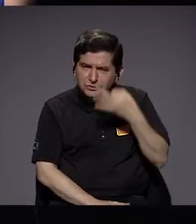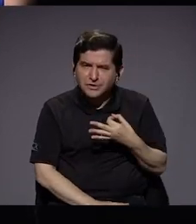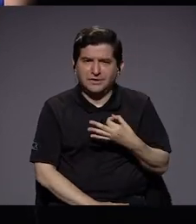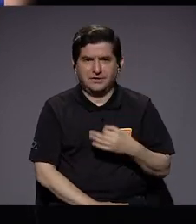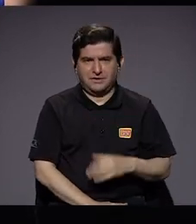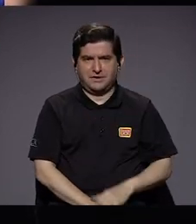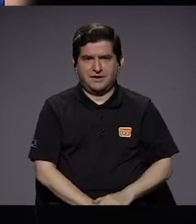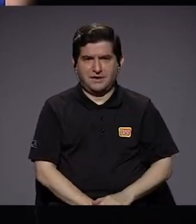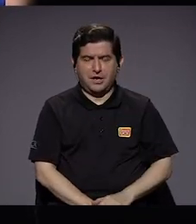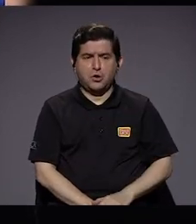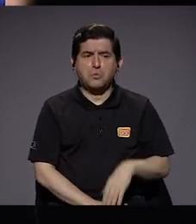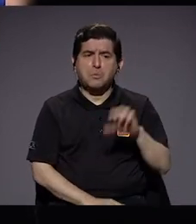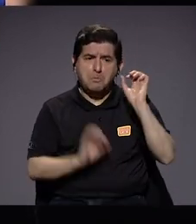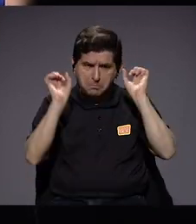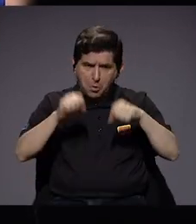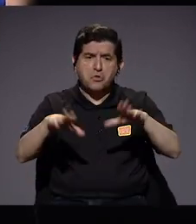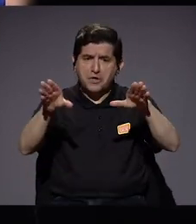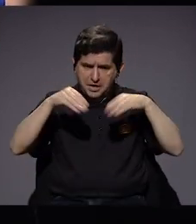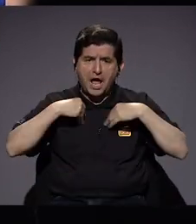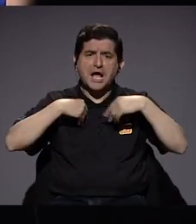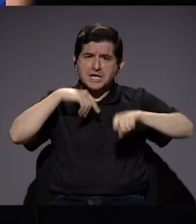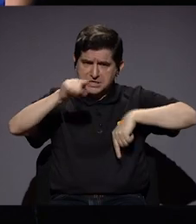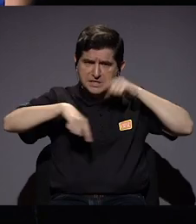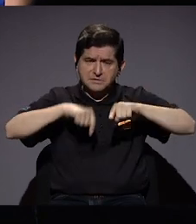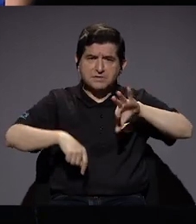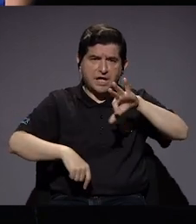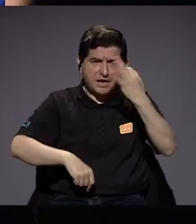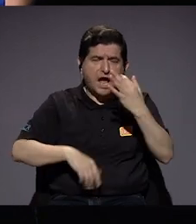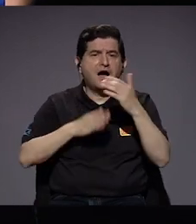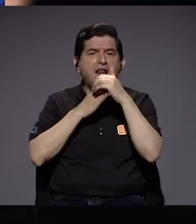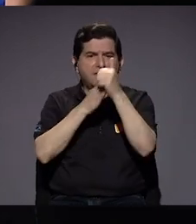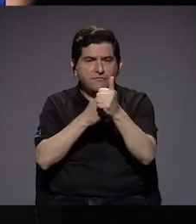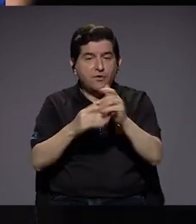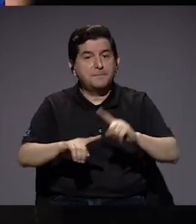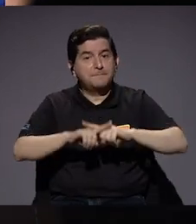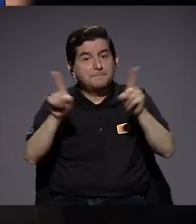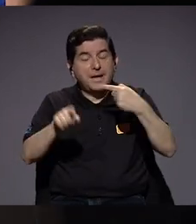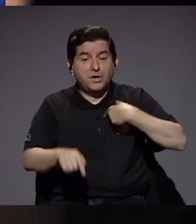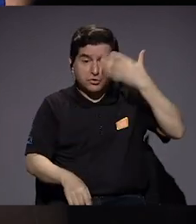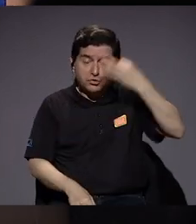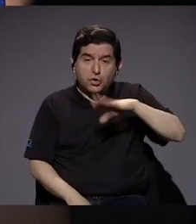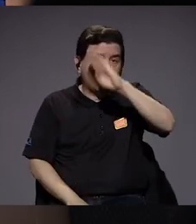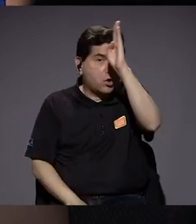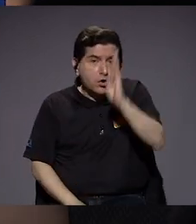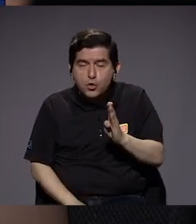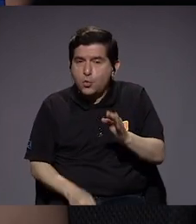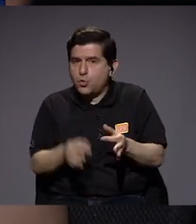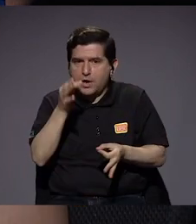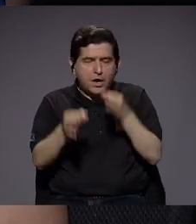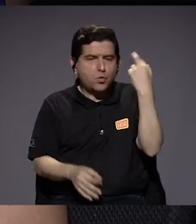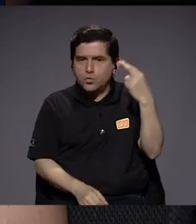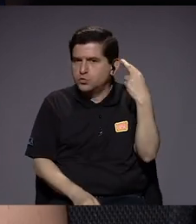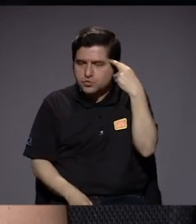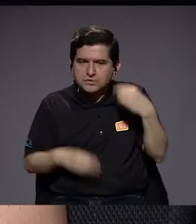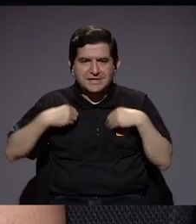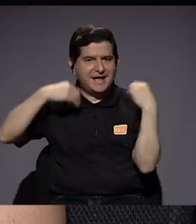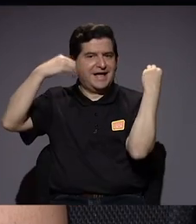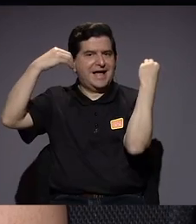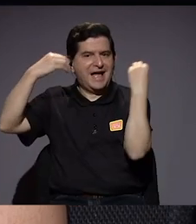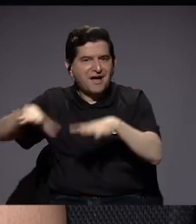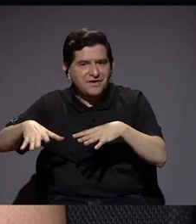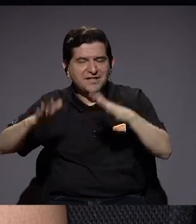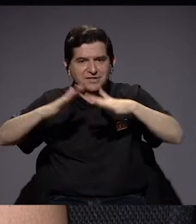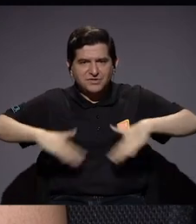de recibo la crítica al estilo del liderazgo, pero eso para mí nunca va a ser una justificación para abandonar